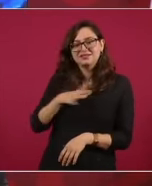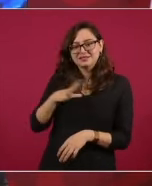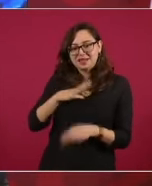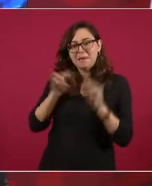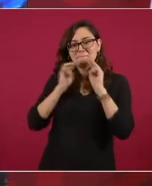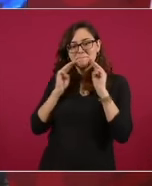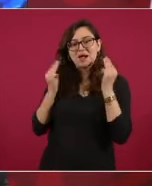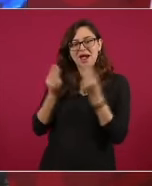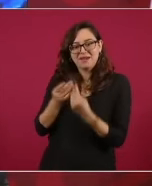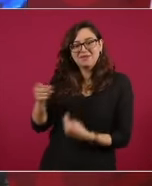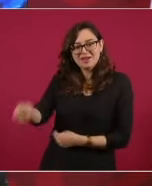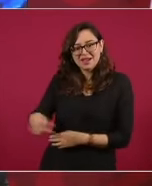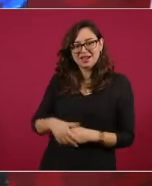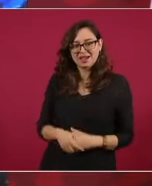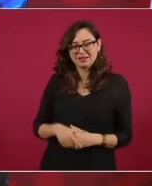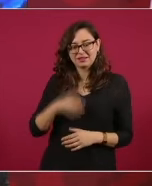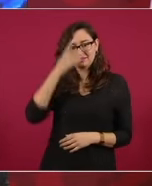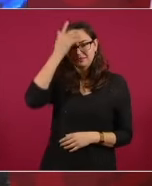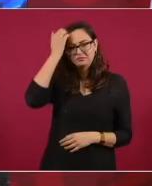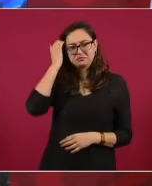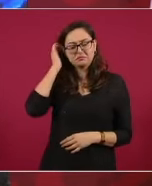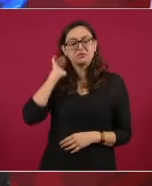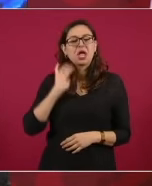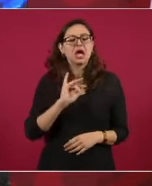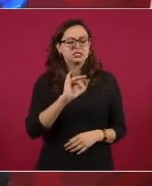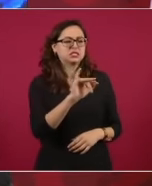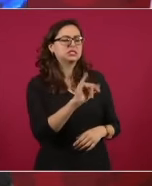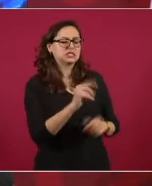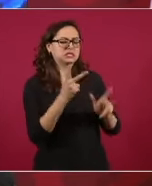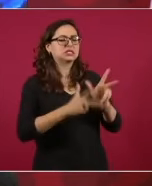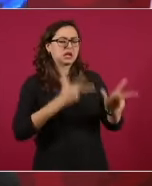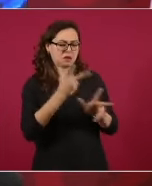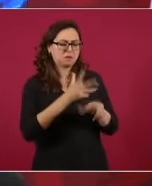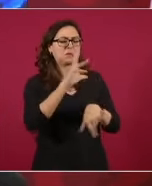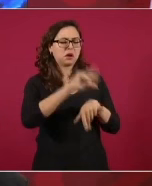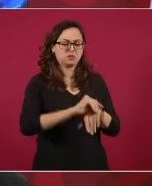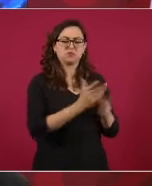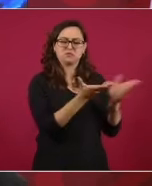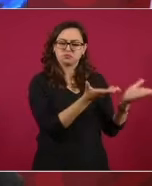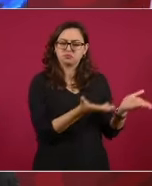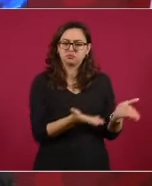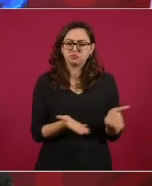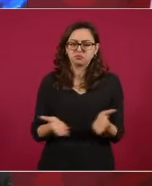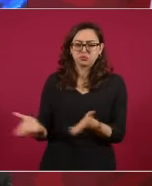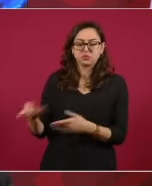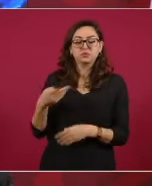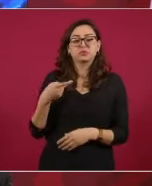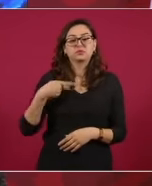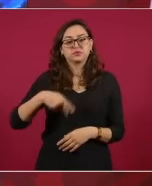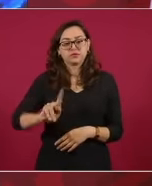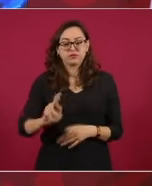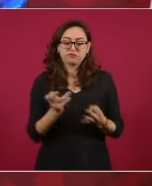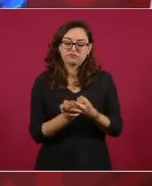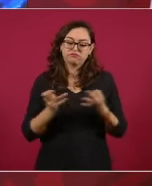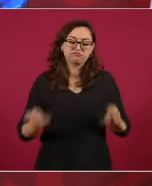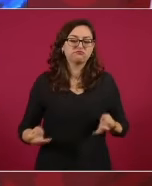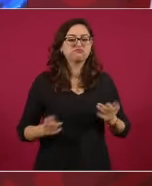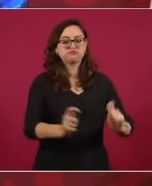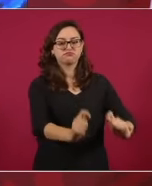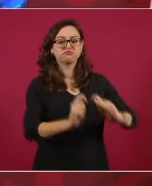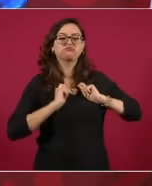condicionando, les dejamos pasar, pero necesitamos autorización